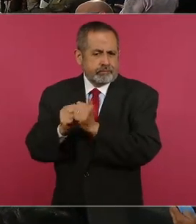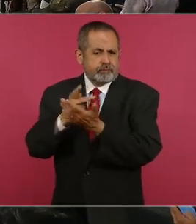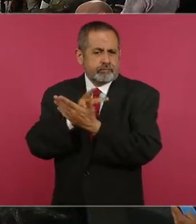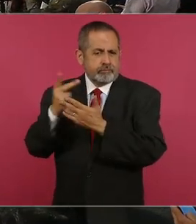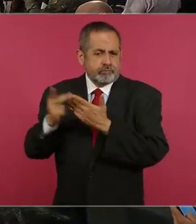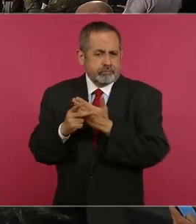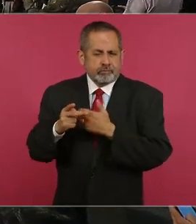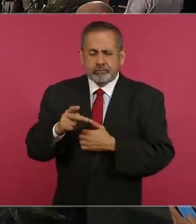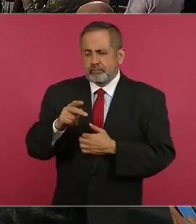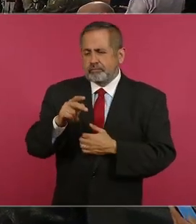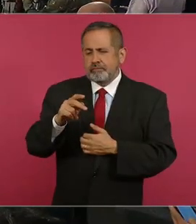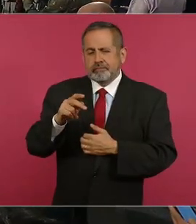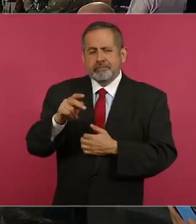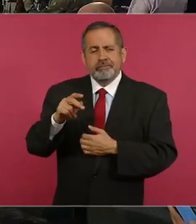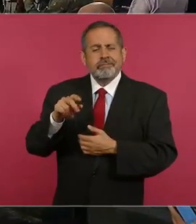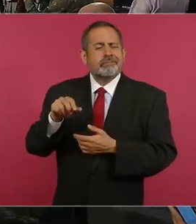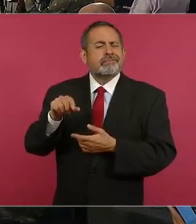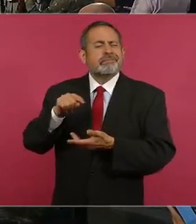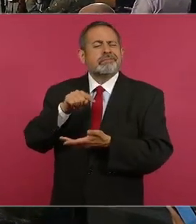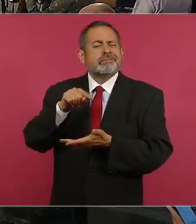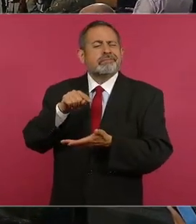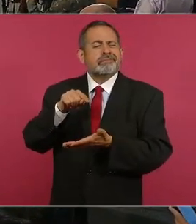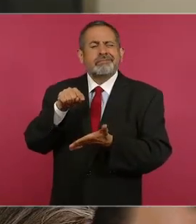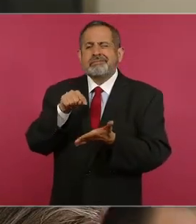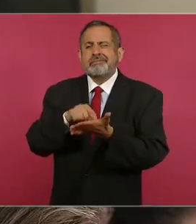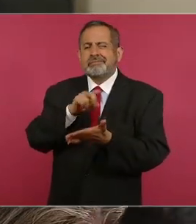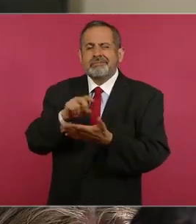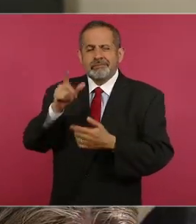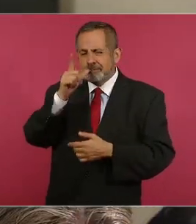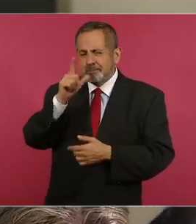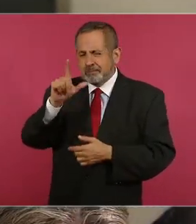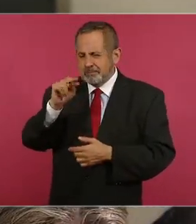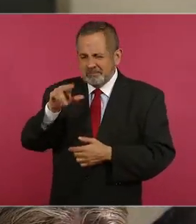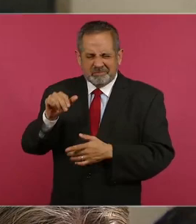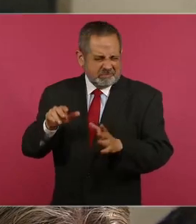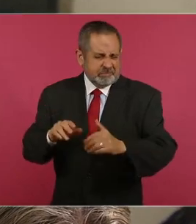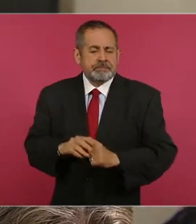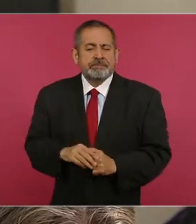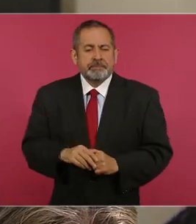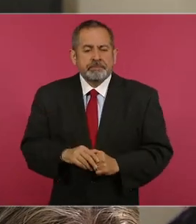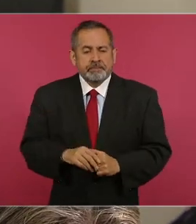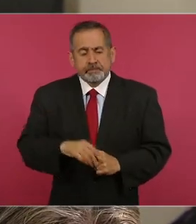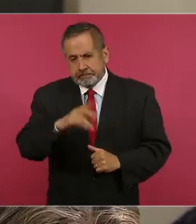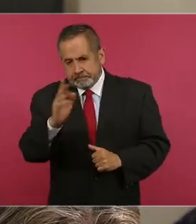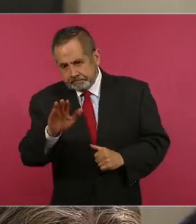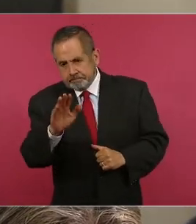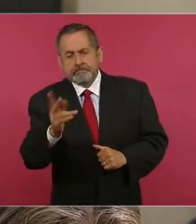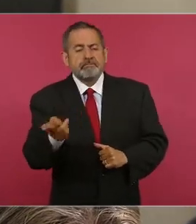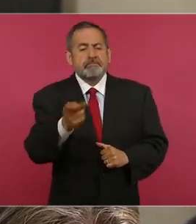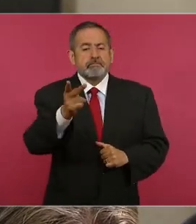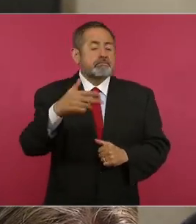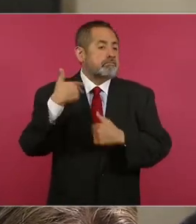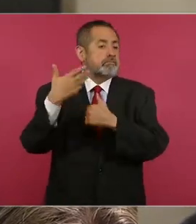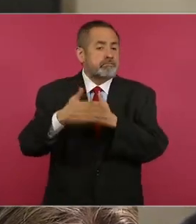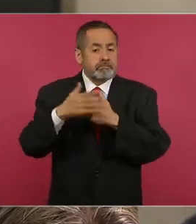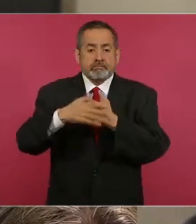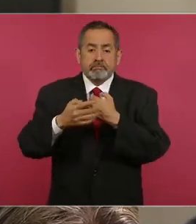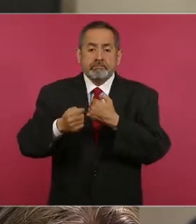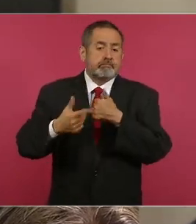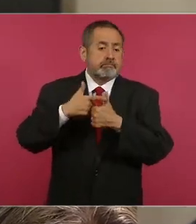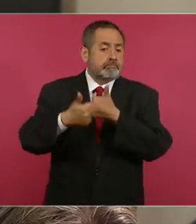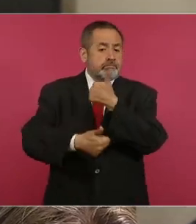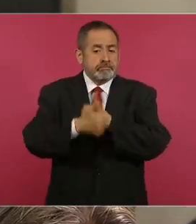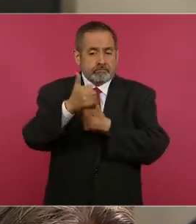radiofónico Iztaccíhuatl en el Sendero de la Luna. Señor presidente, México impulsará el primer certamen fotográfico para América